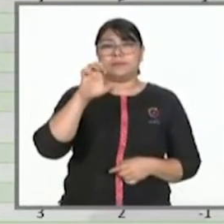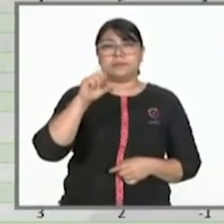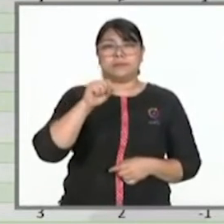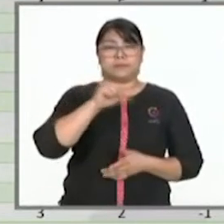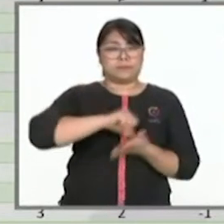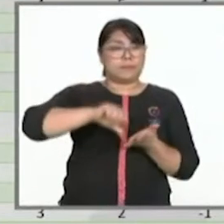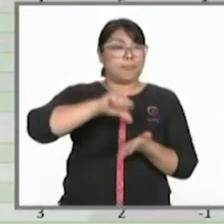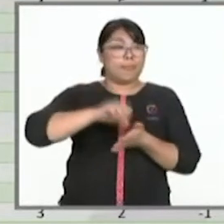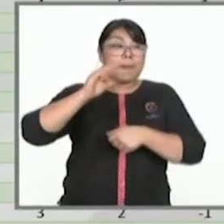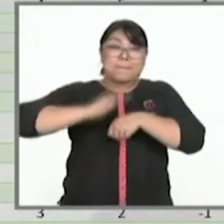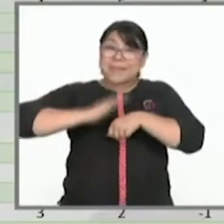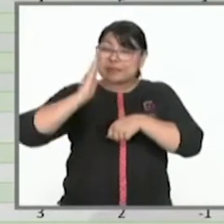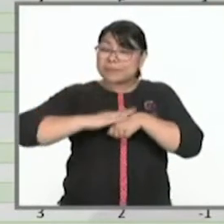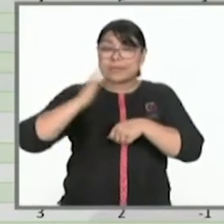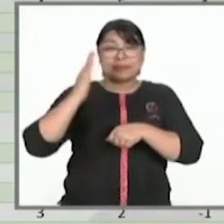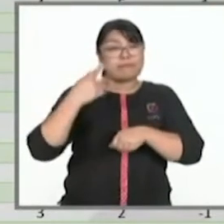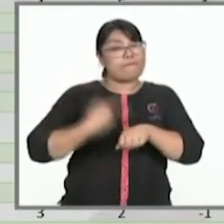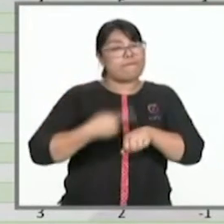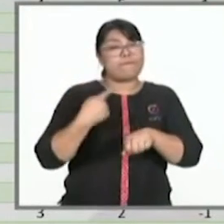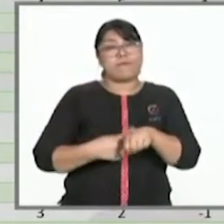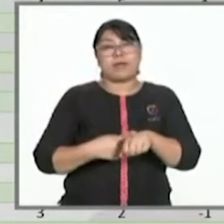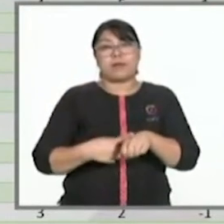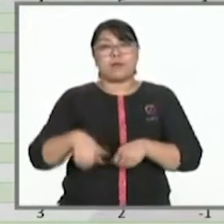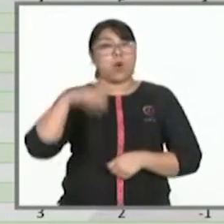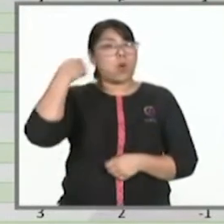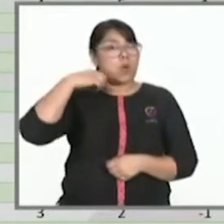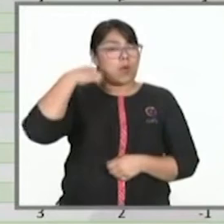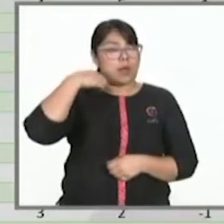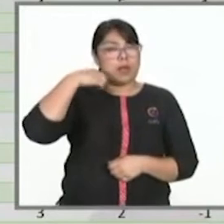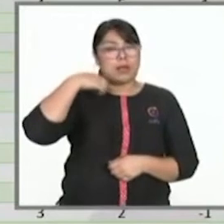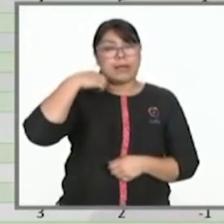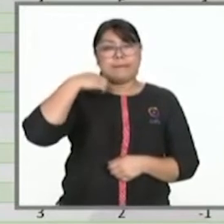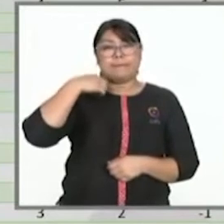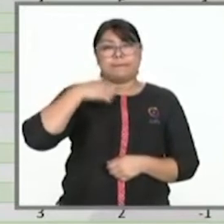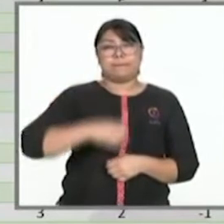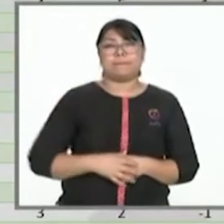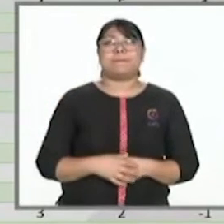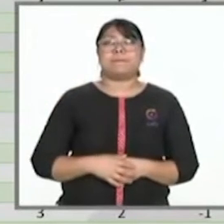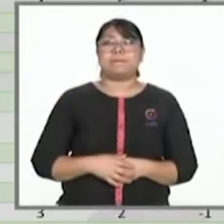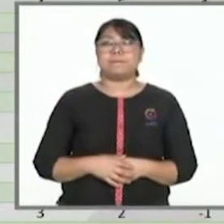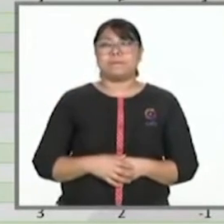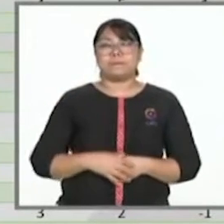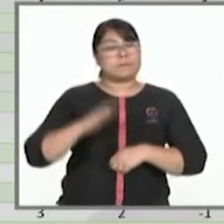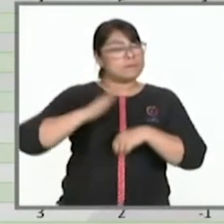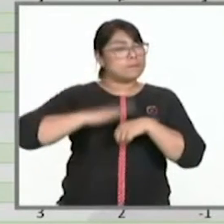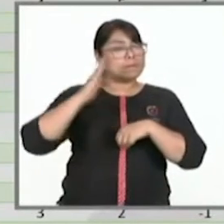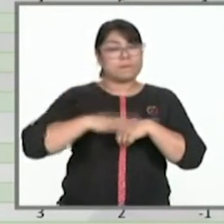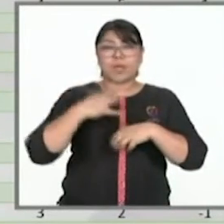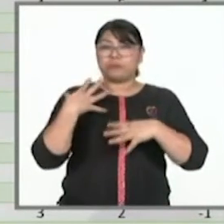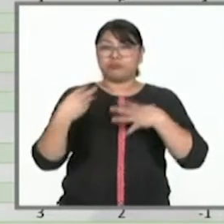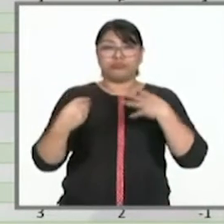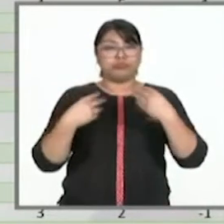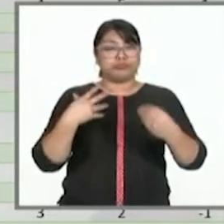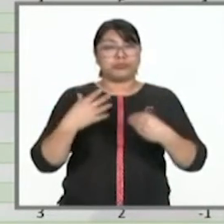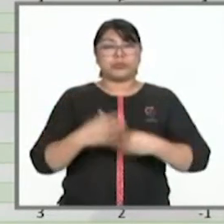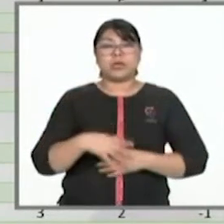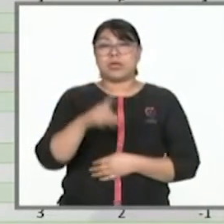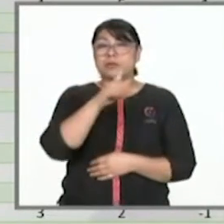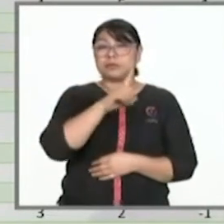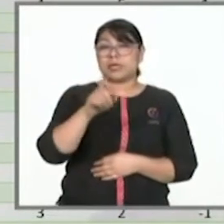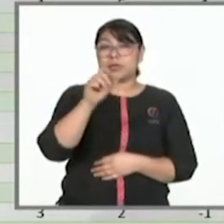mayor número de casos, tenemos en jurisdicción 1, Oaxaca de Juárez, sigue encabezando con el mayor número de casos nuevos, con